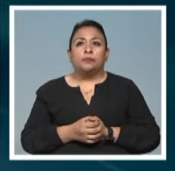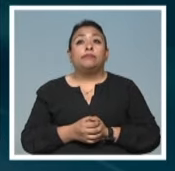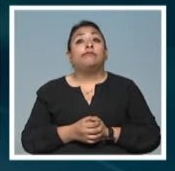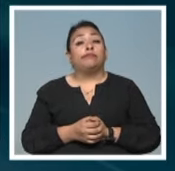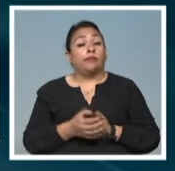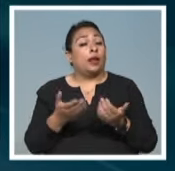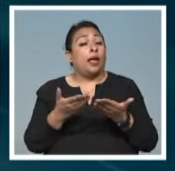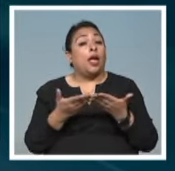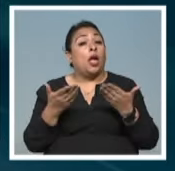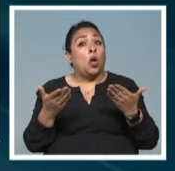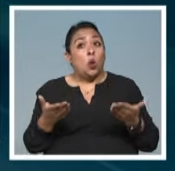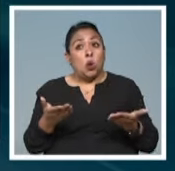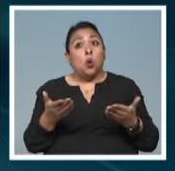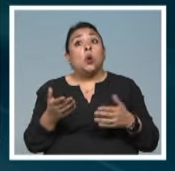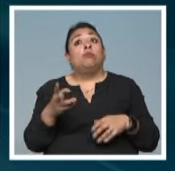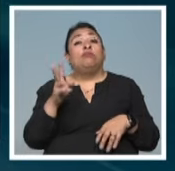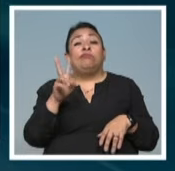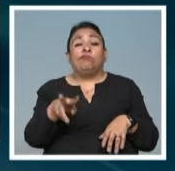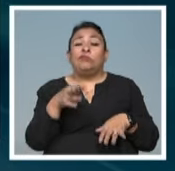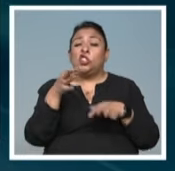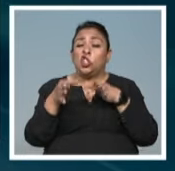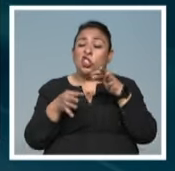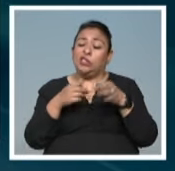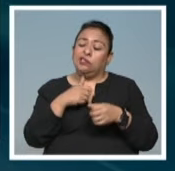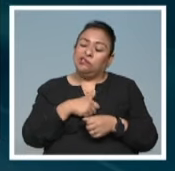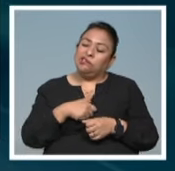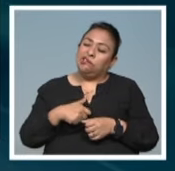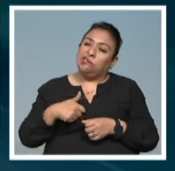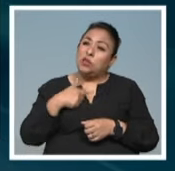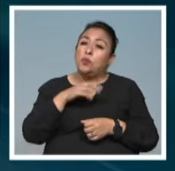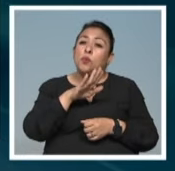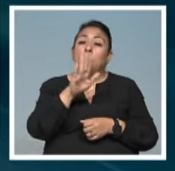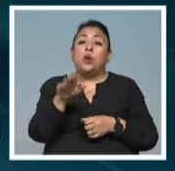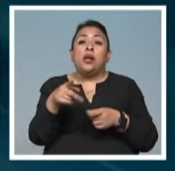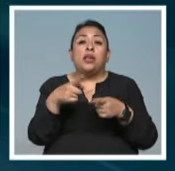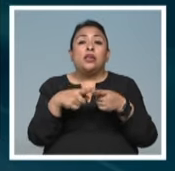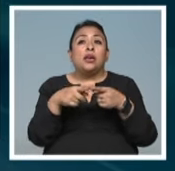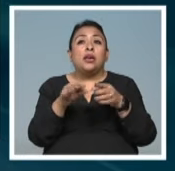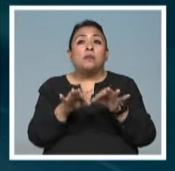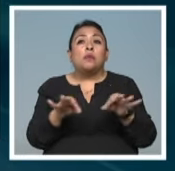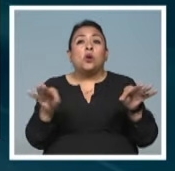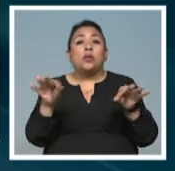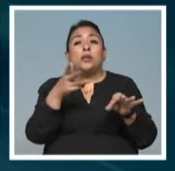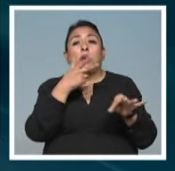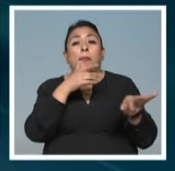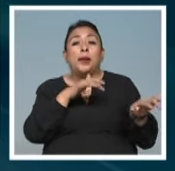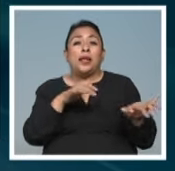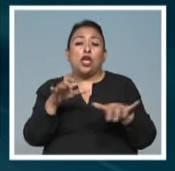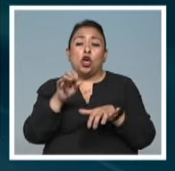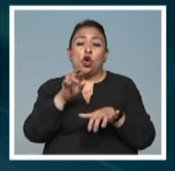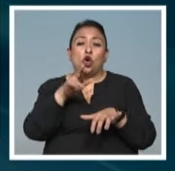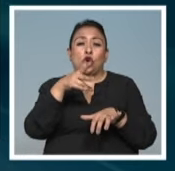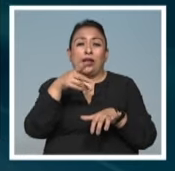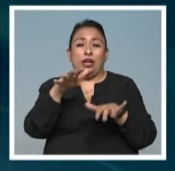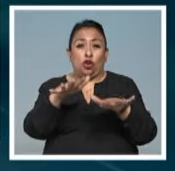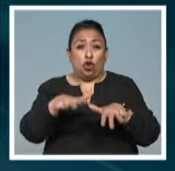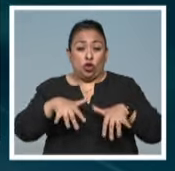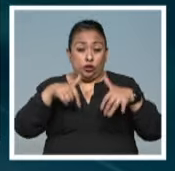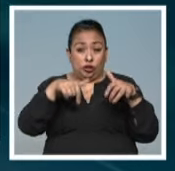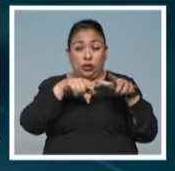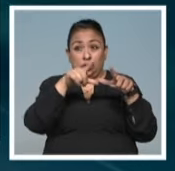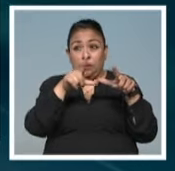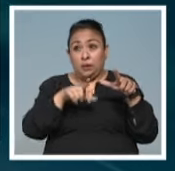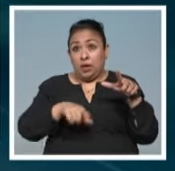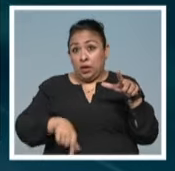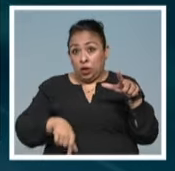A continuación, una muy, muy lamentable noticia, se fue uno de los grandes organistas concertistas de nuestro país.